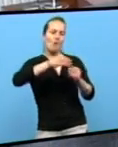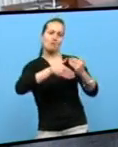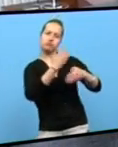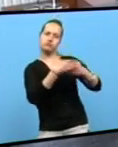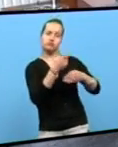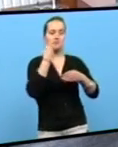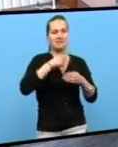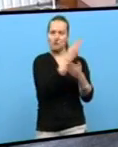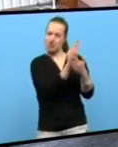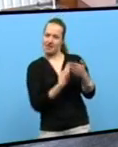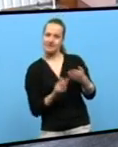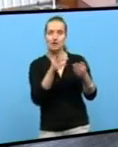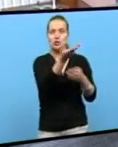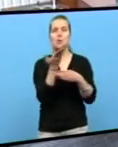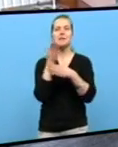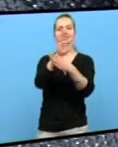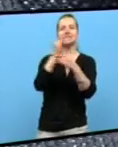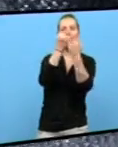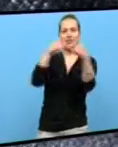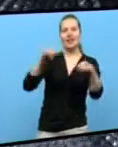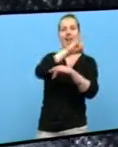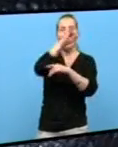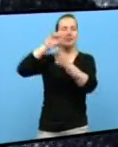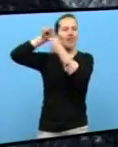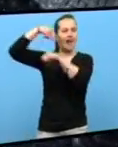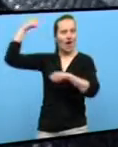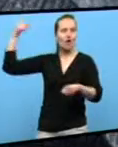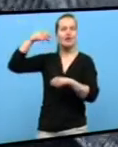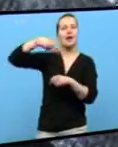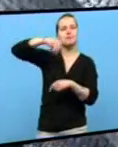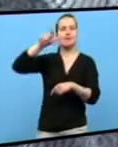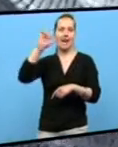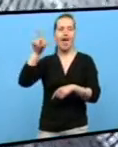tapicerías e deseño presentadas nas feiras de Zaragoza, Yecla e Milán